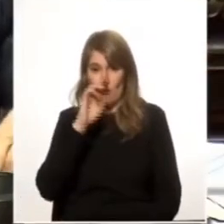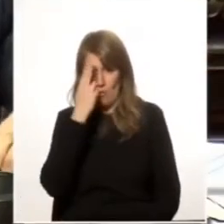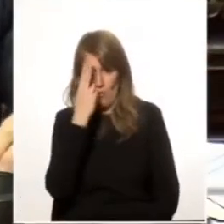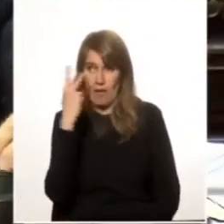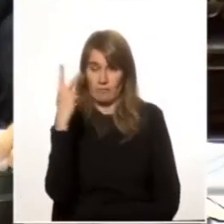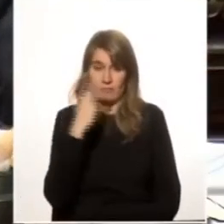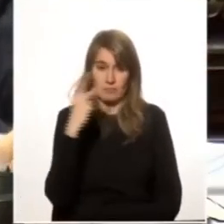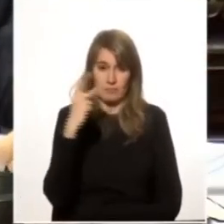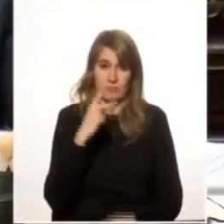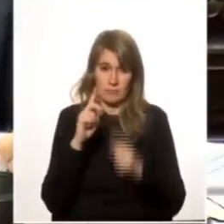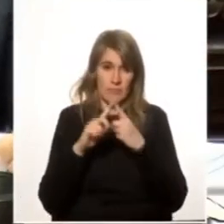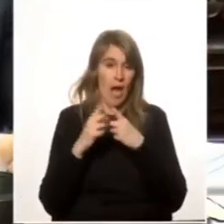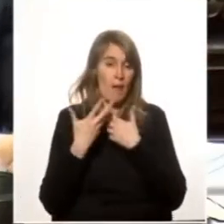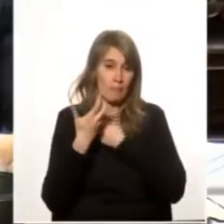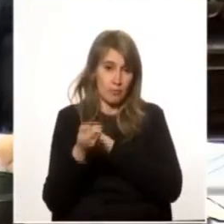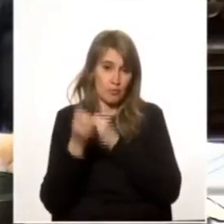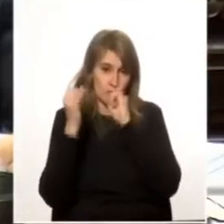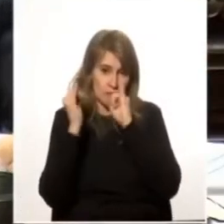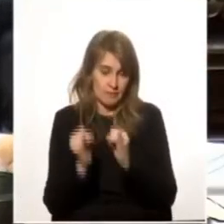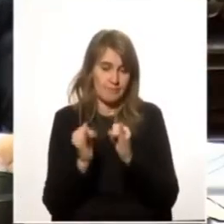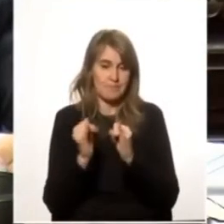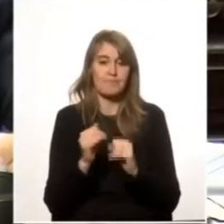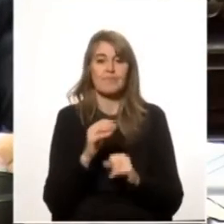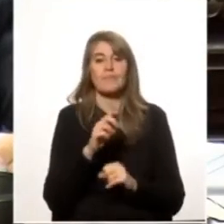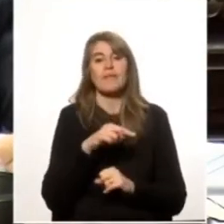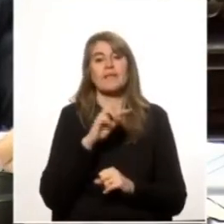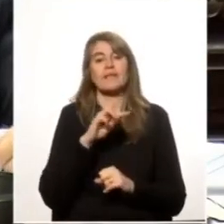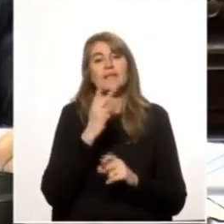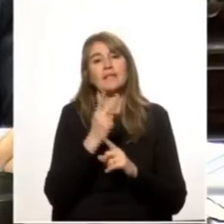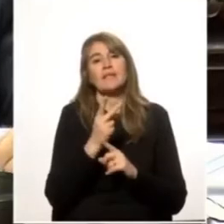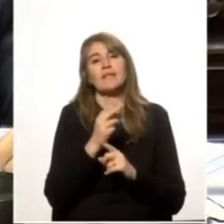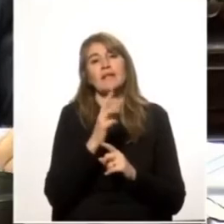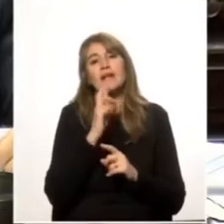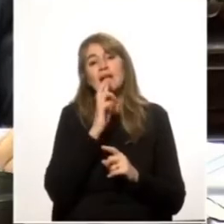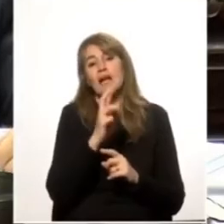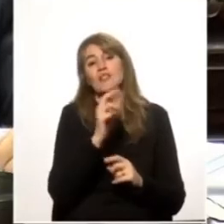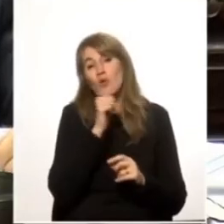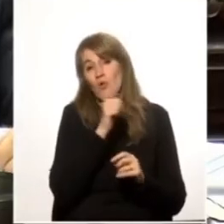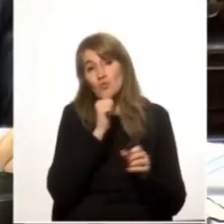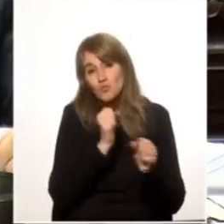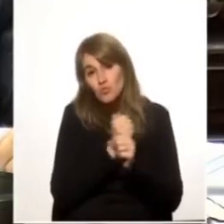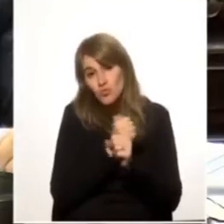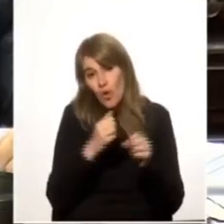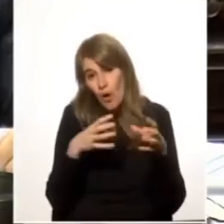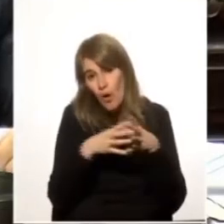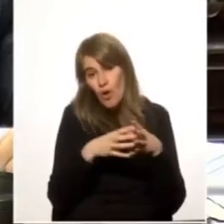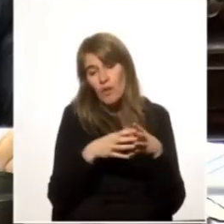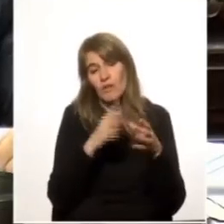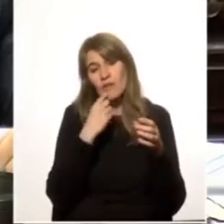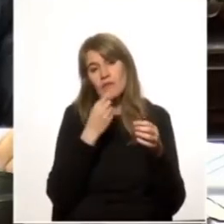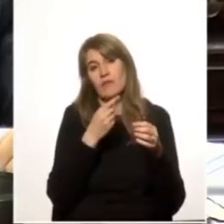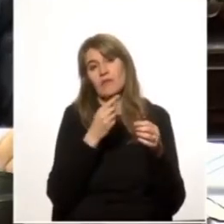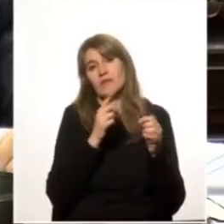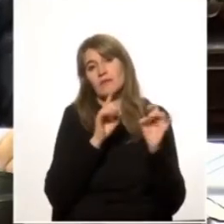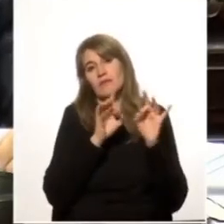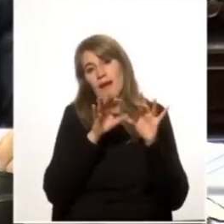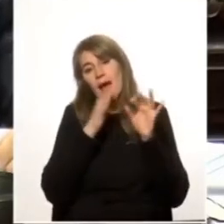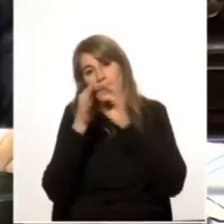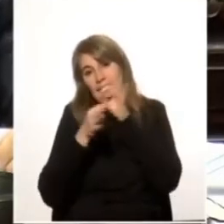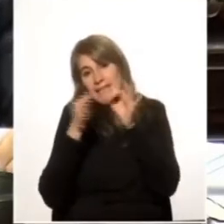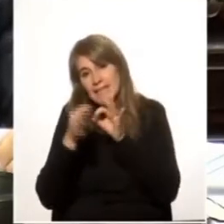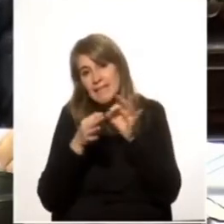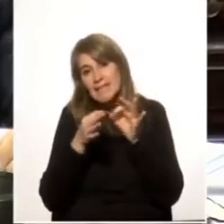Segundo, esta resolución, transmitir esta